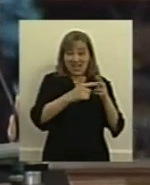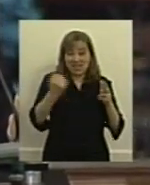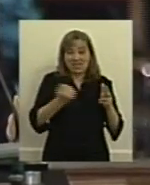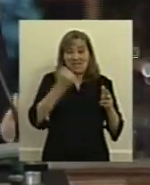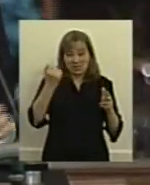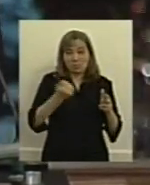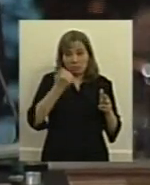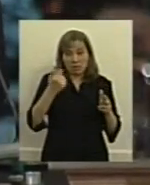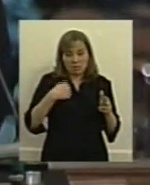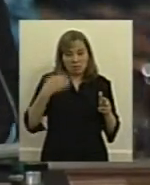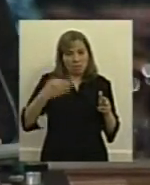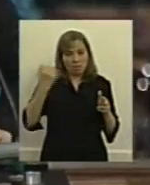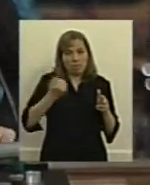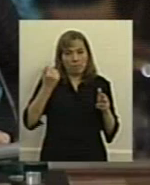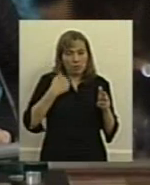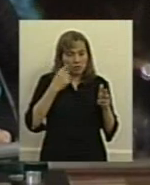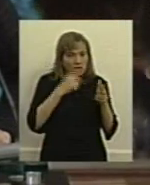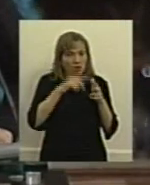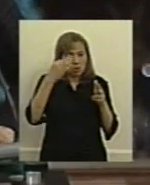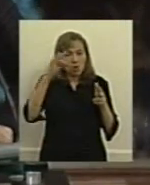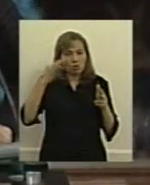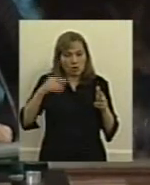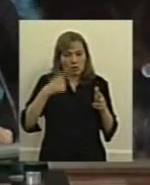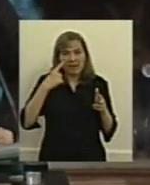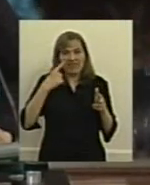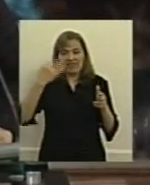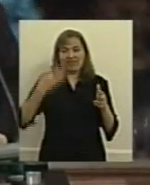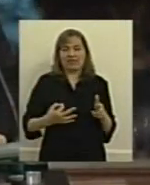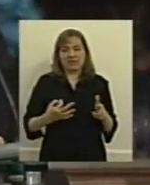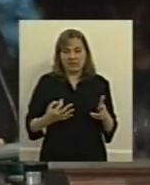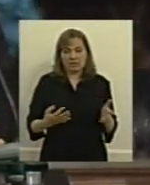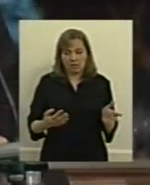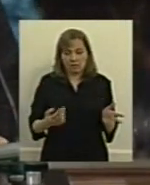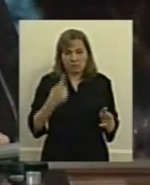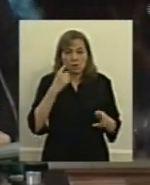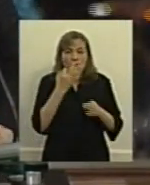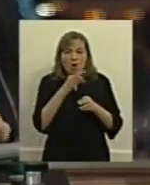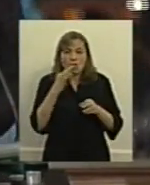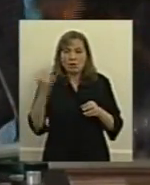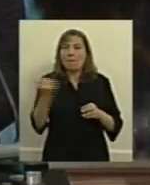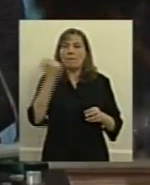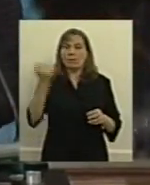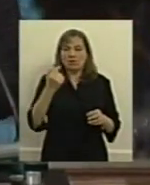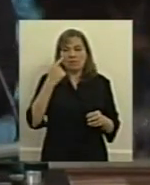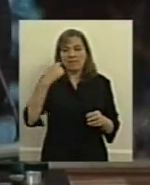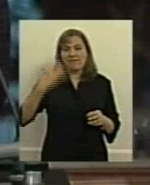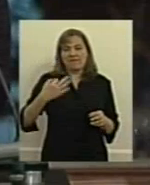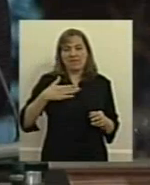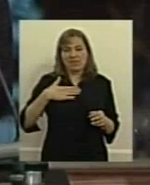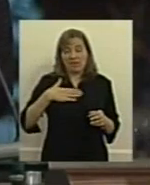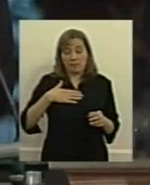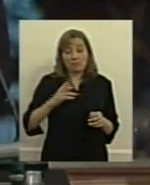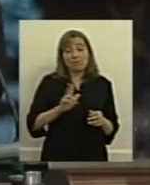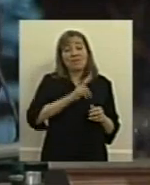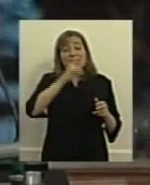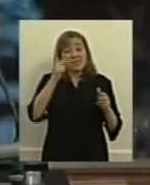adquiere una importancia vital y es literal el término de importancia vital y la tercera